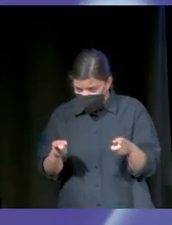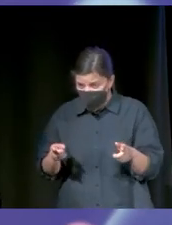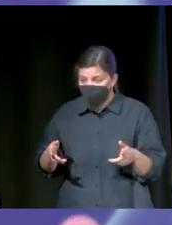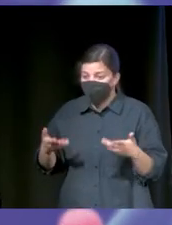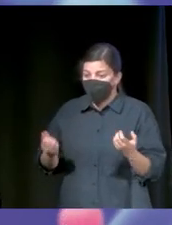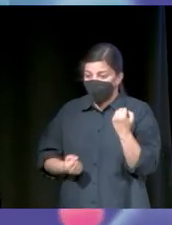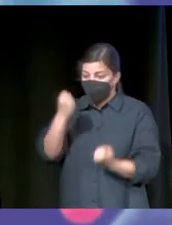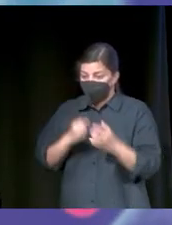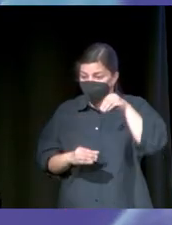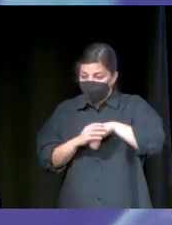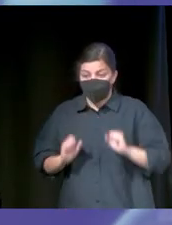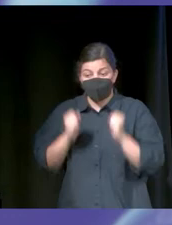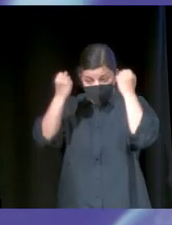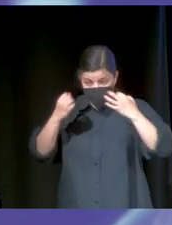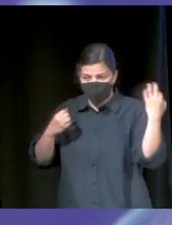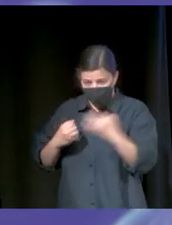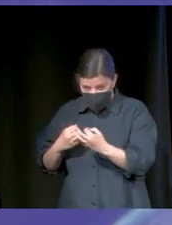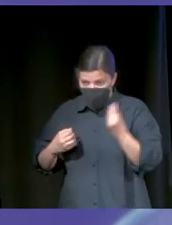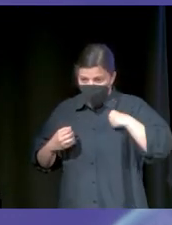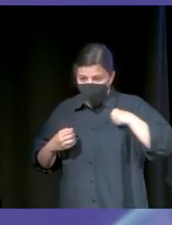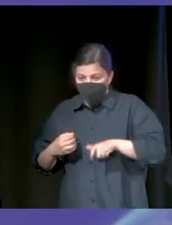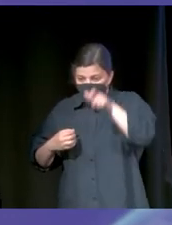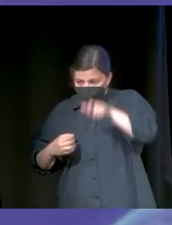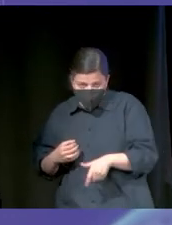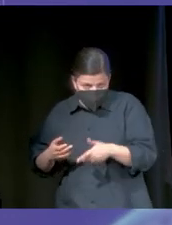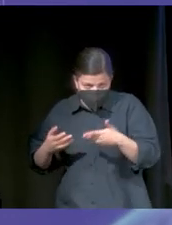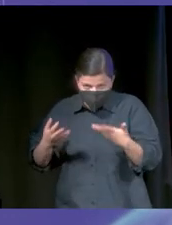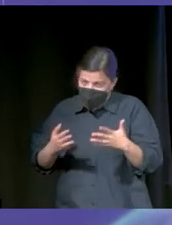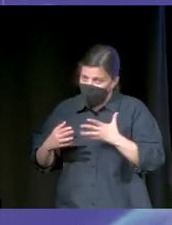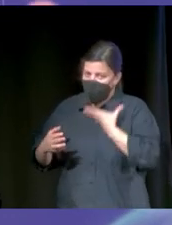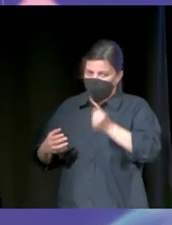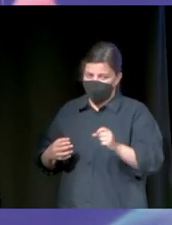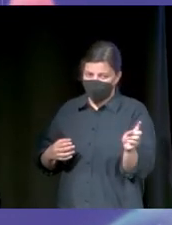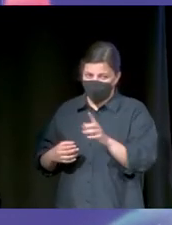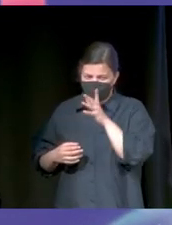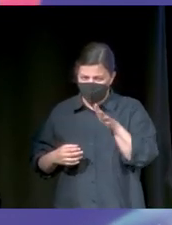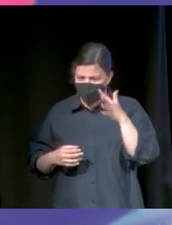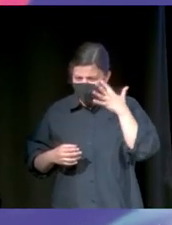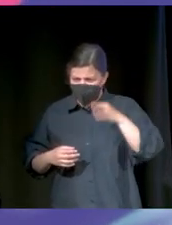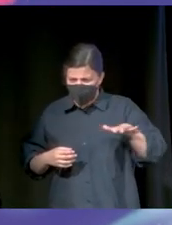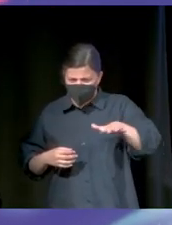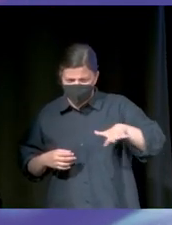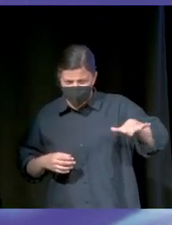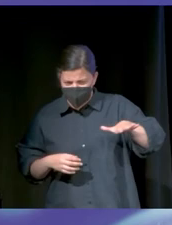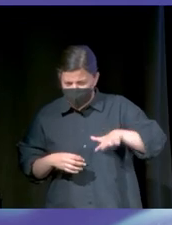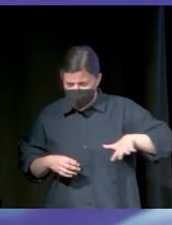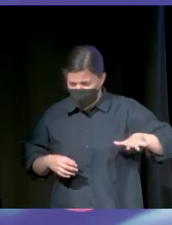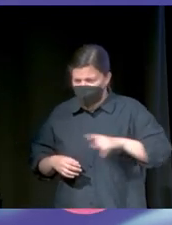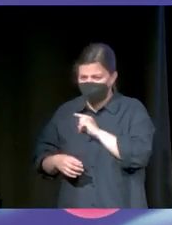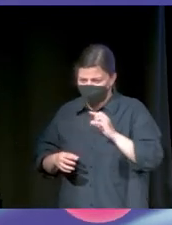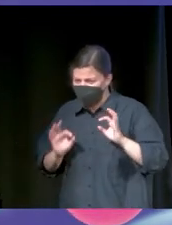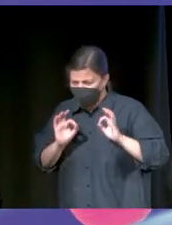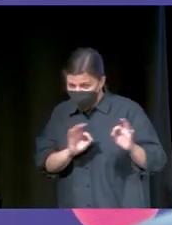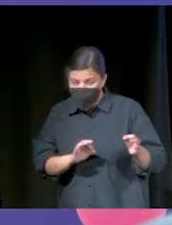Pau, que no me estás escuchando. Como si es una clase entera el papa y el presidente y el alcalde. No, el alcalde no, que creo que está por aquí. Si está el alcalde, el coche